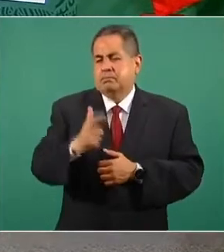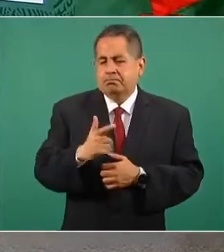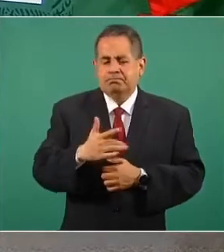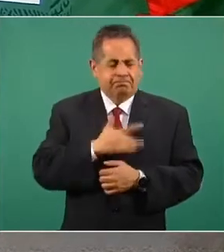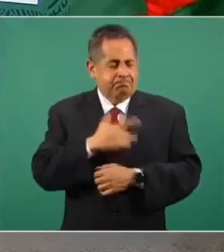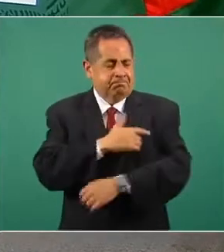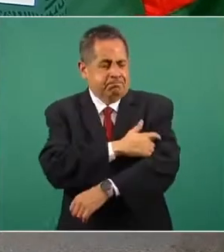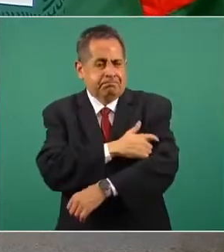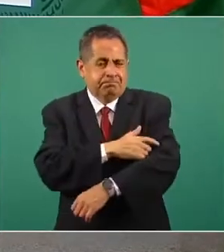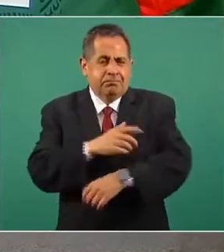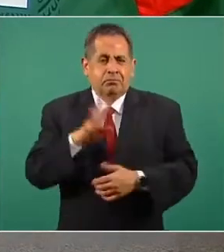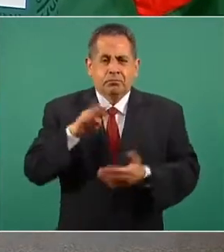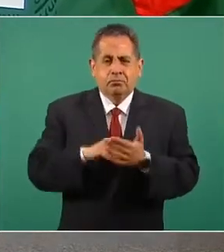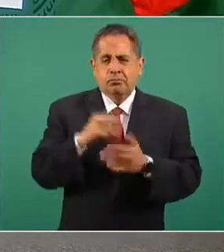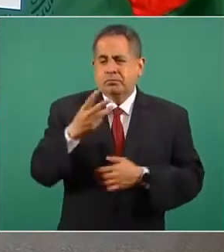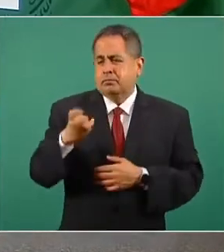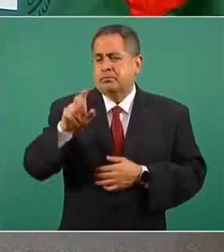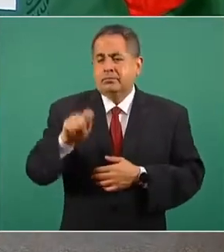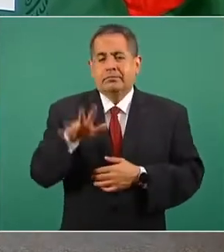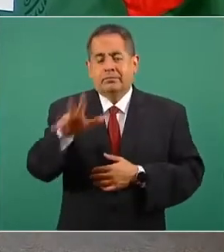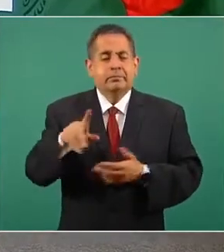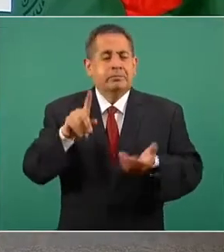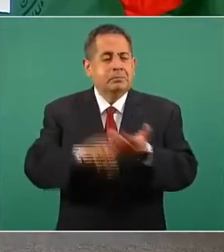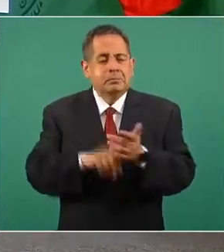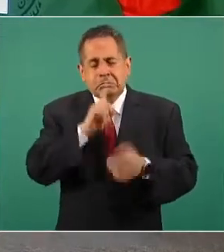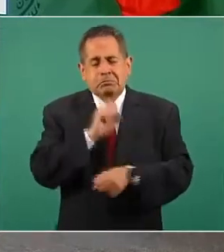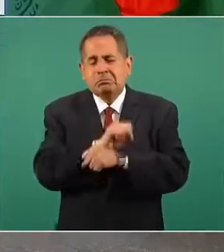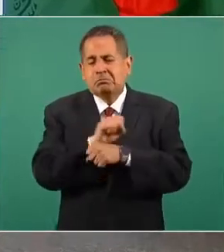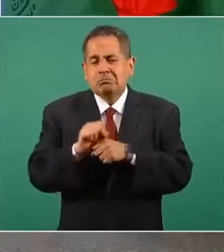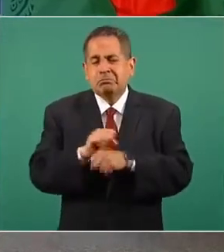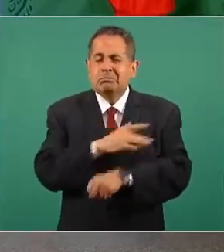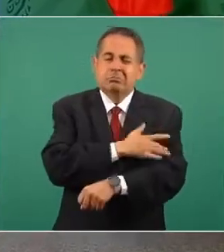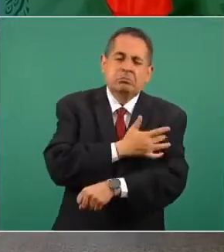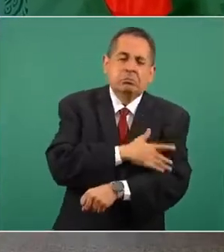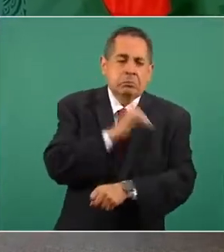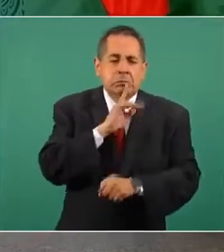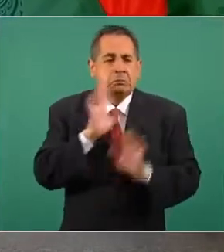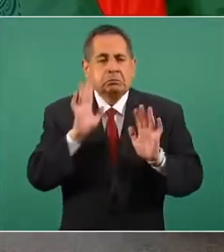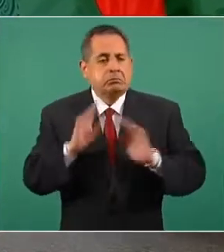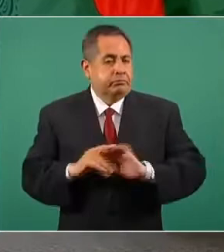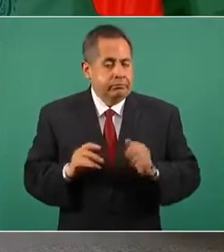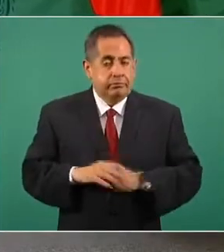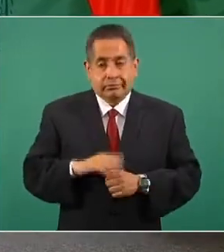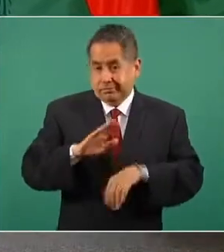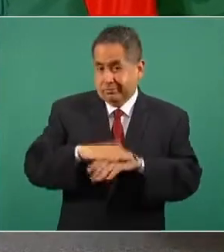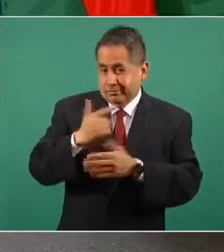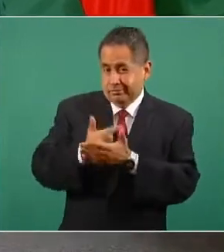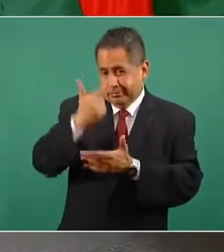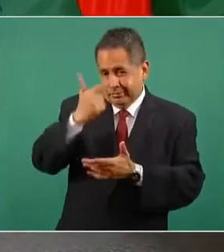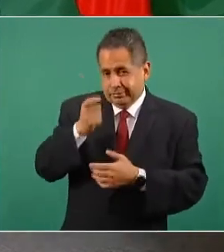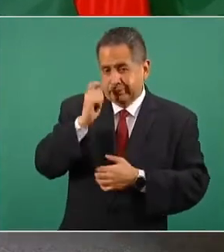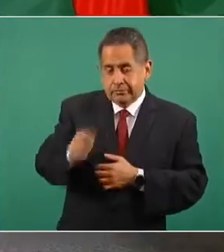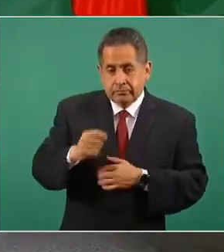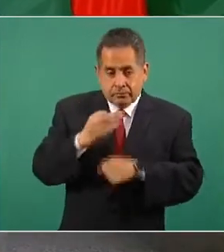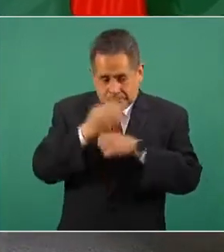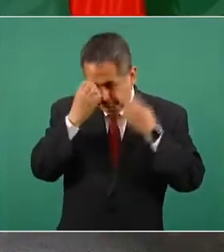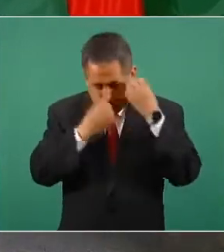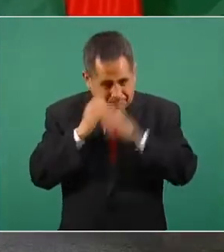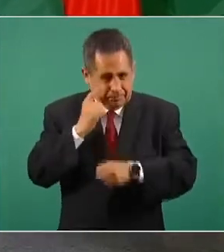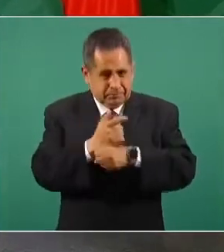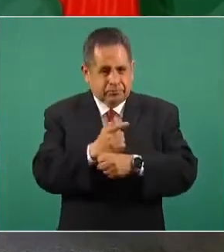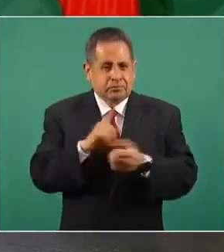cuatro mil 375 son casos no graves. De los casos graves que están en estudio,